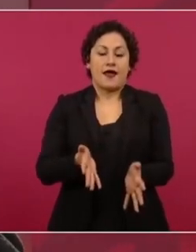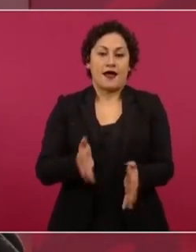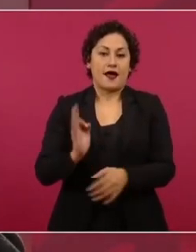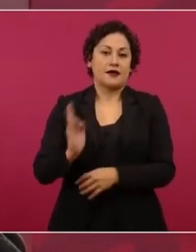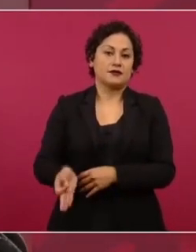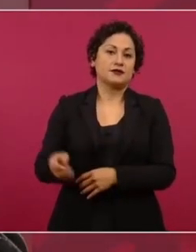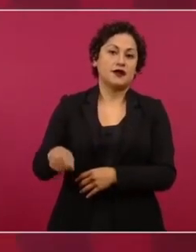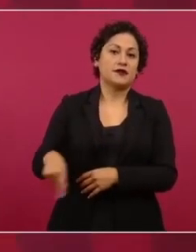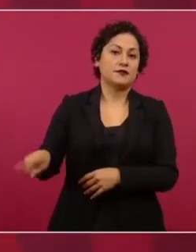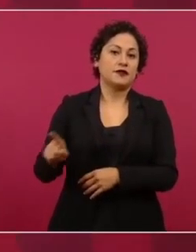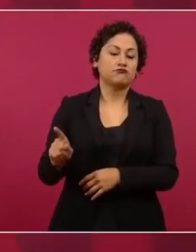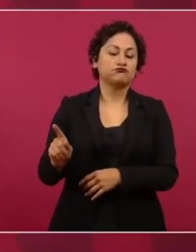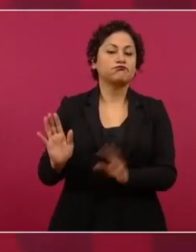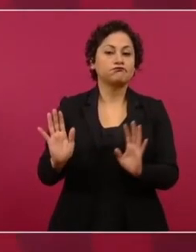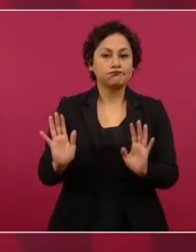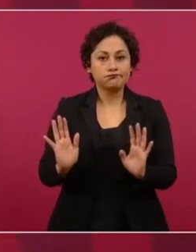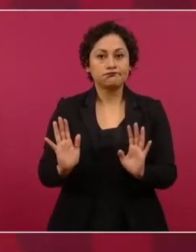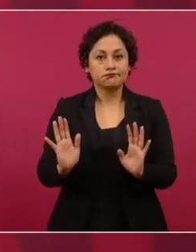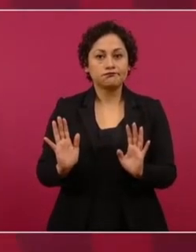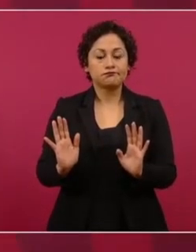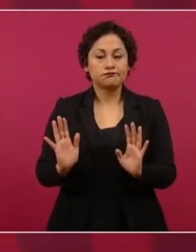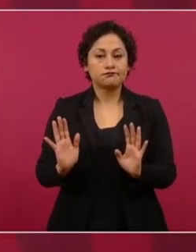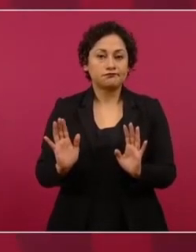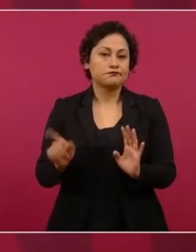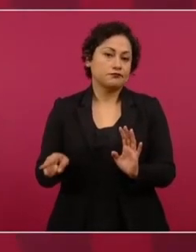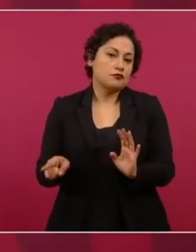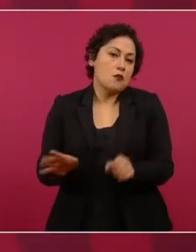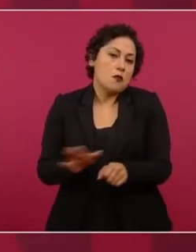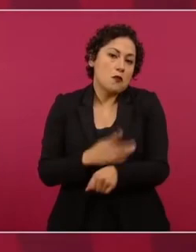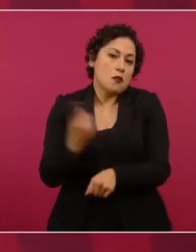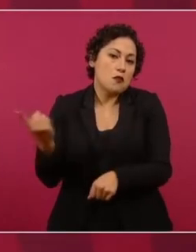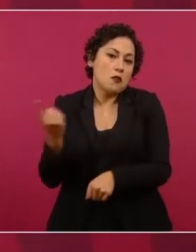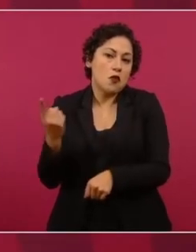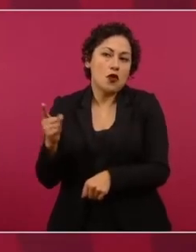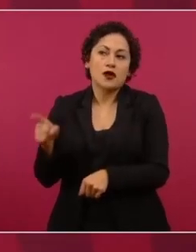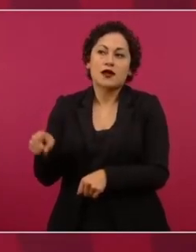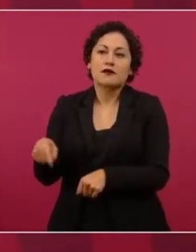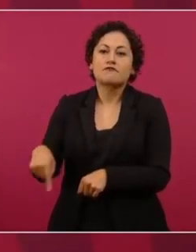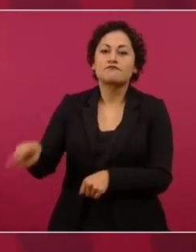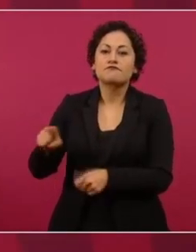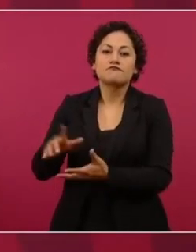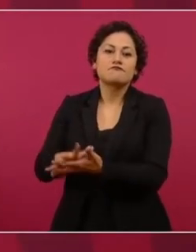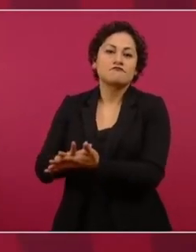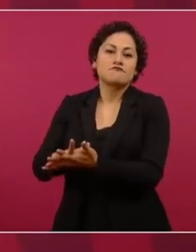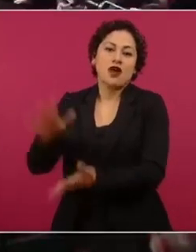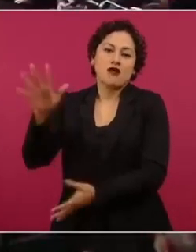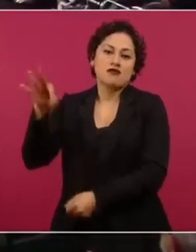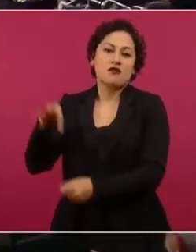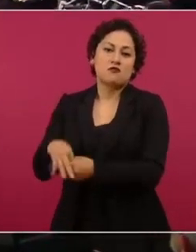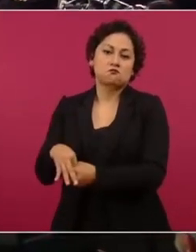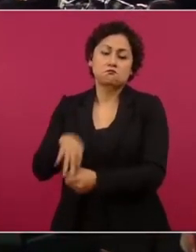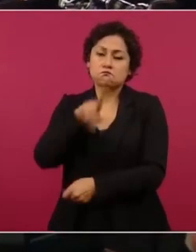ley, que sólo requiere la mayoría, la simple,